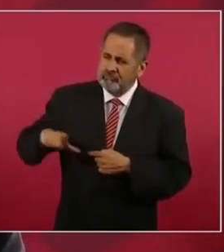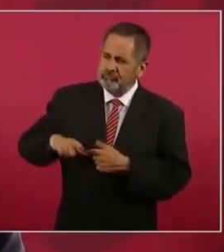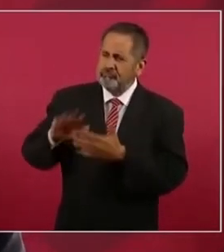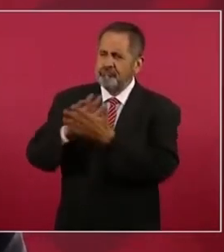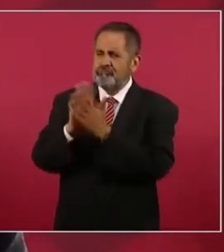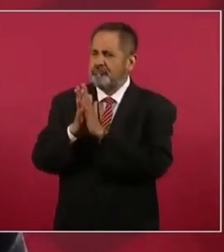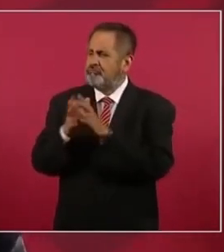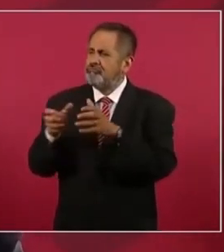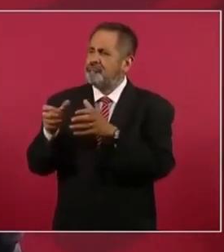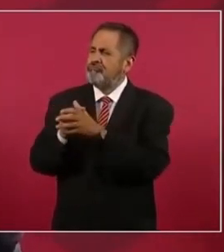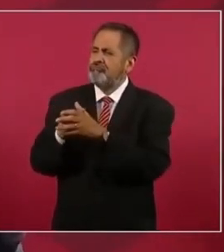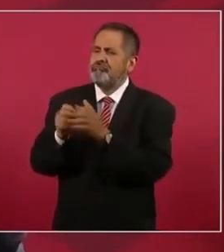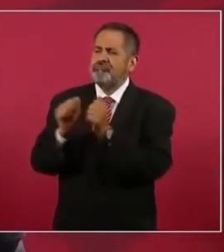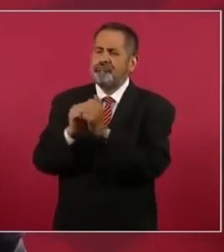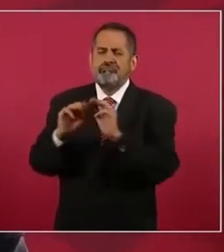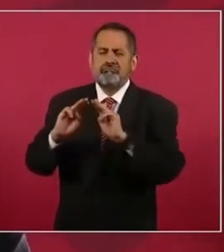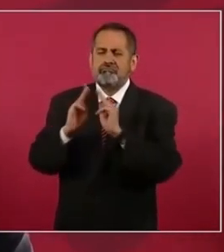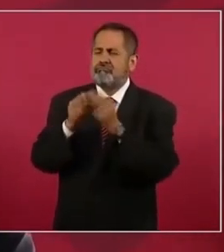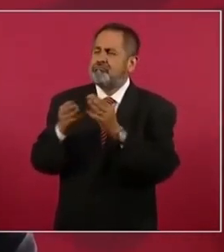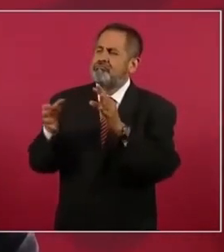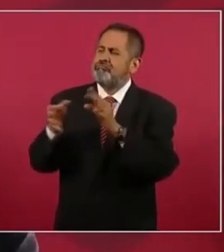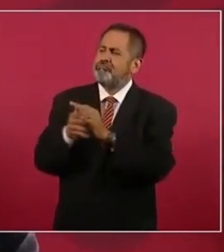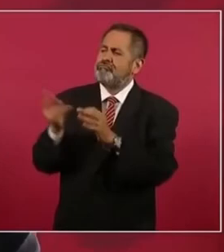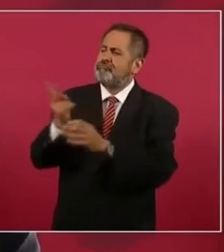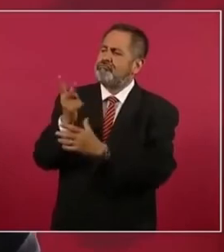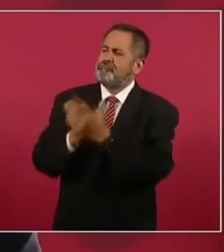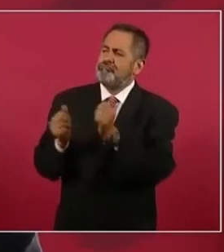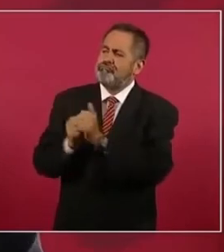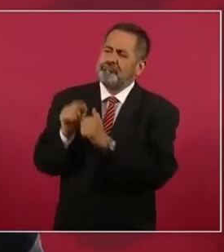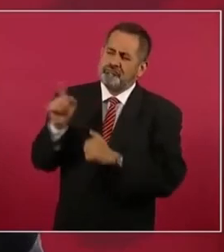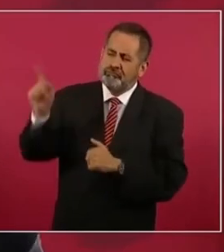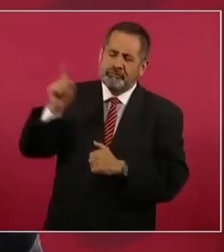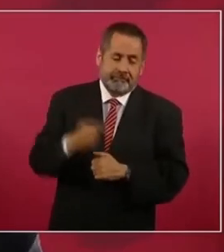vínculos con el narcotráfico.